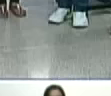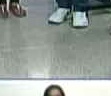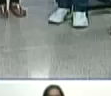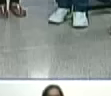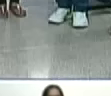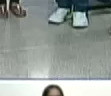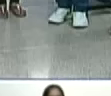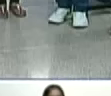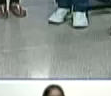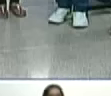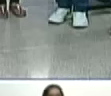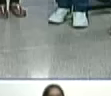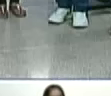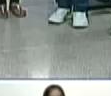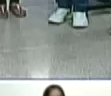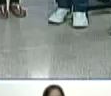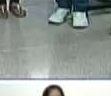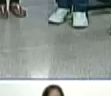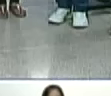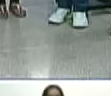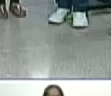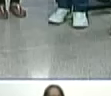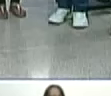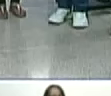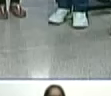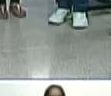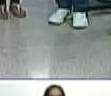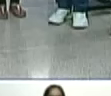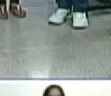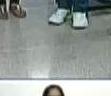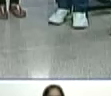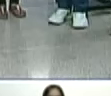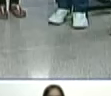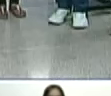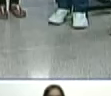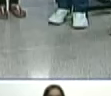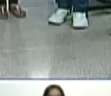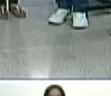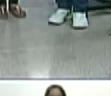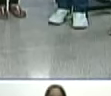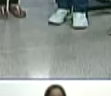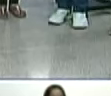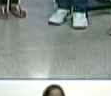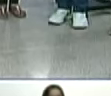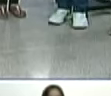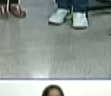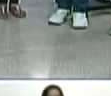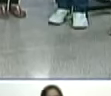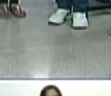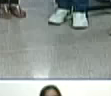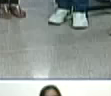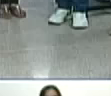a la gente por atender a la gente por solucionar los problemas por eso me da tanta alegría que tú hayas llegado